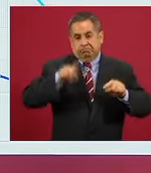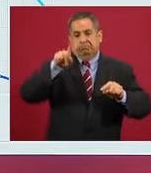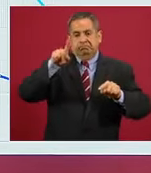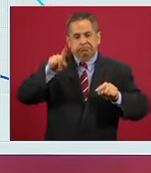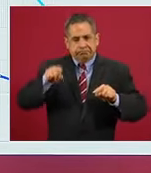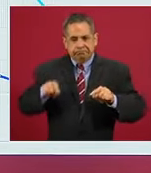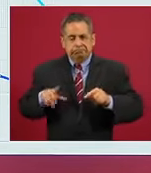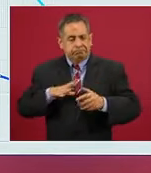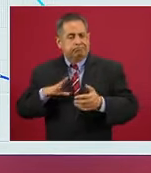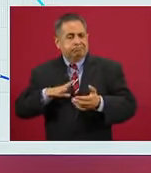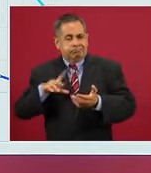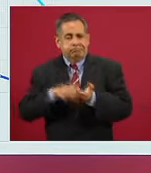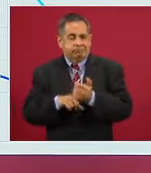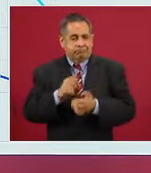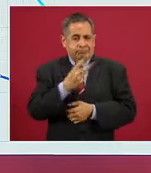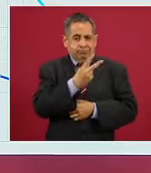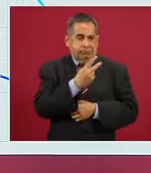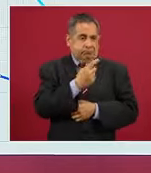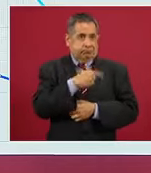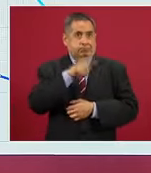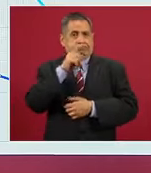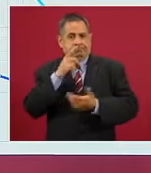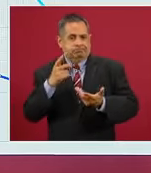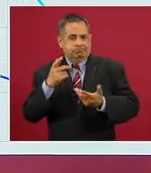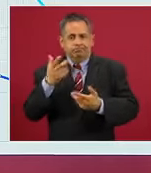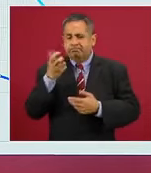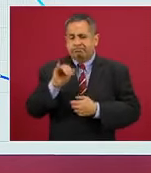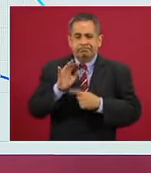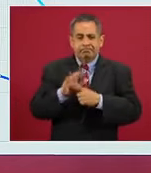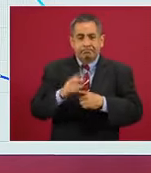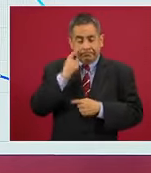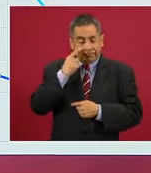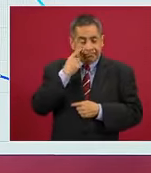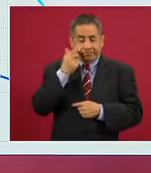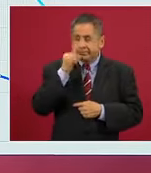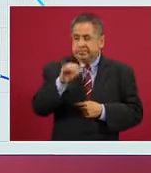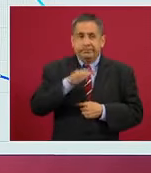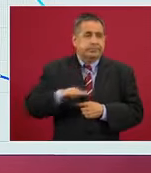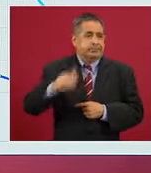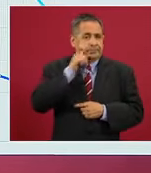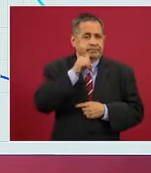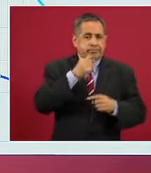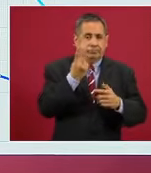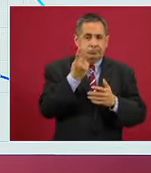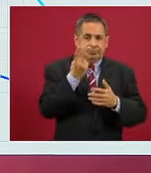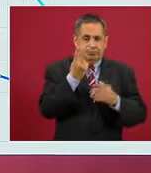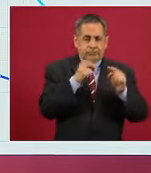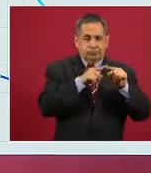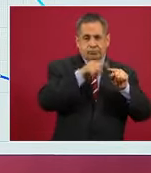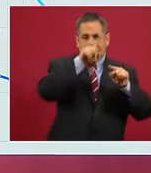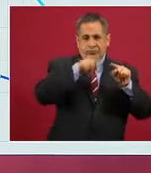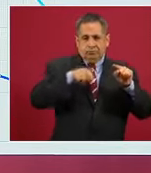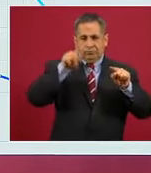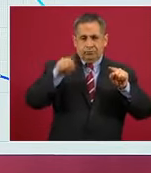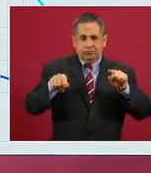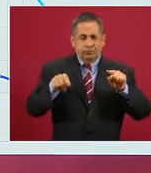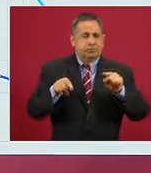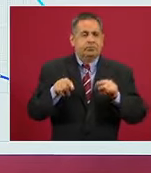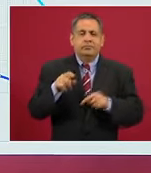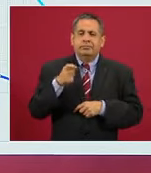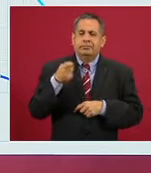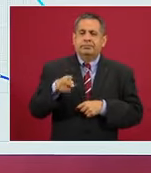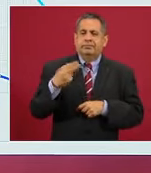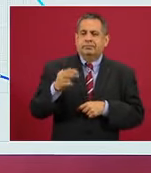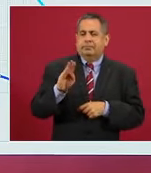patrones de presentación. Generalmente estas dobles curvas, técnicamente le llamamos a esto curva bimodal,